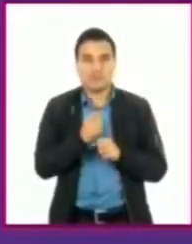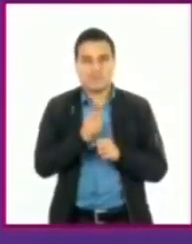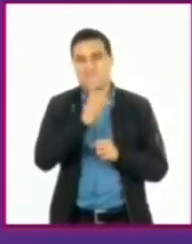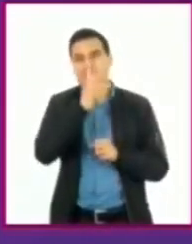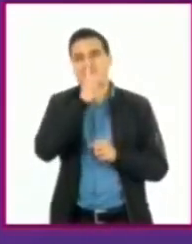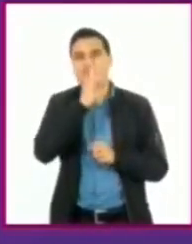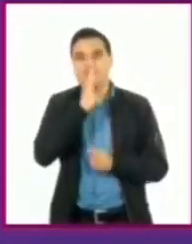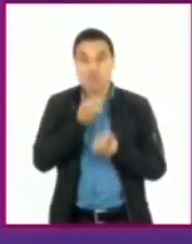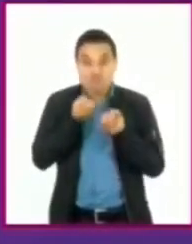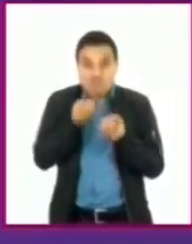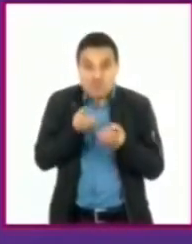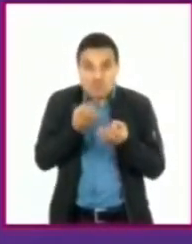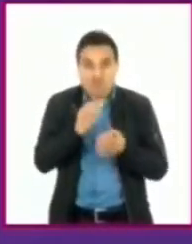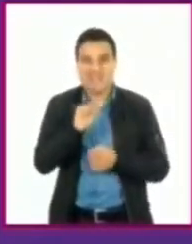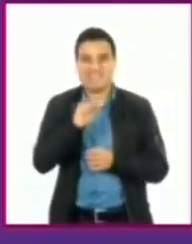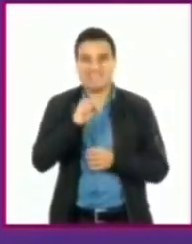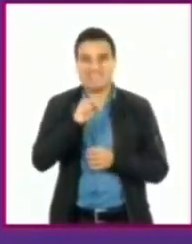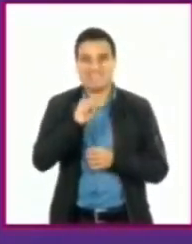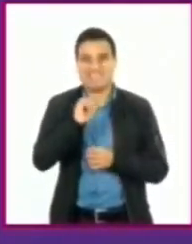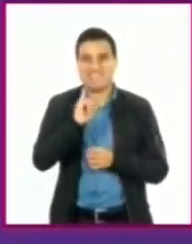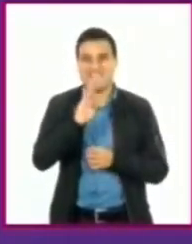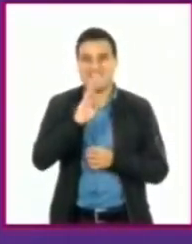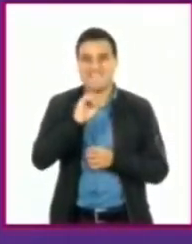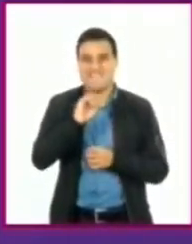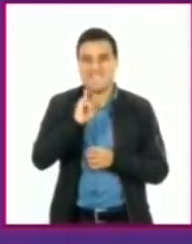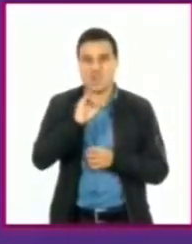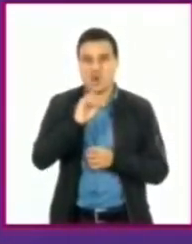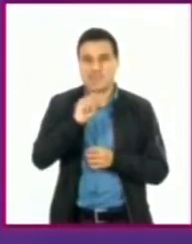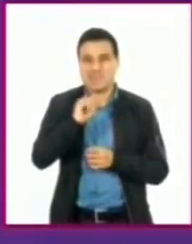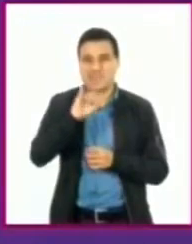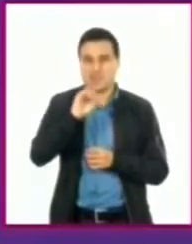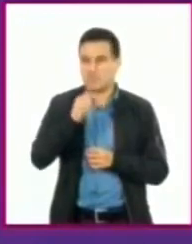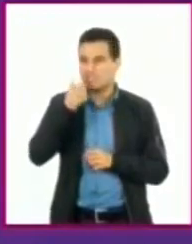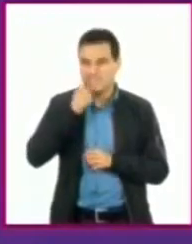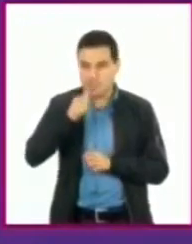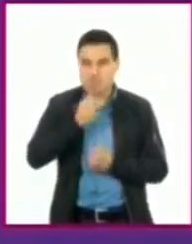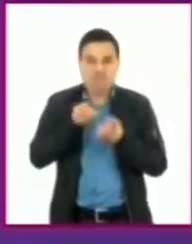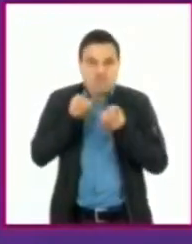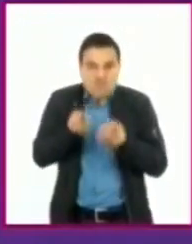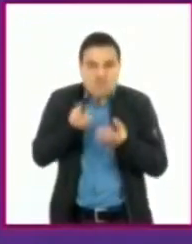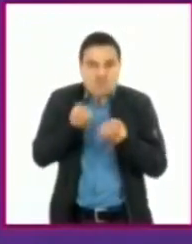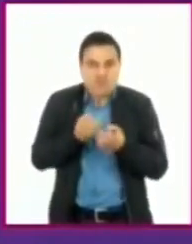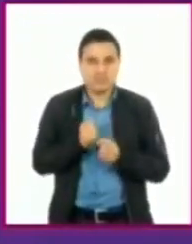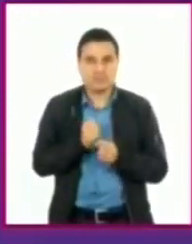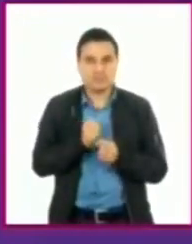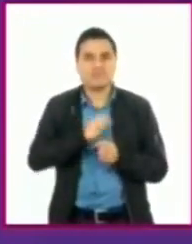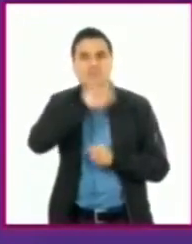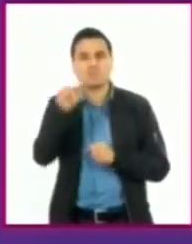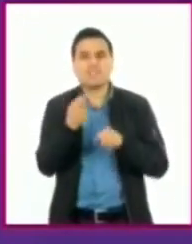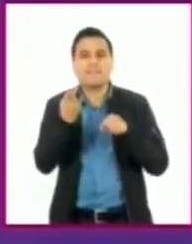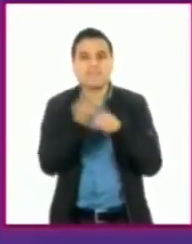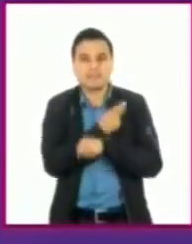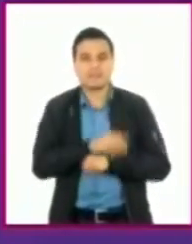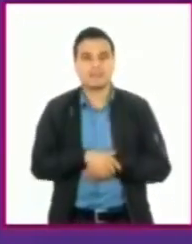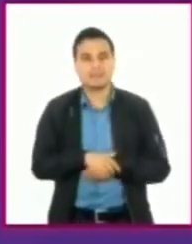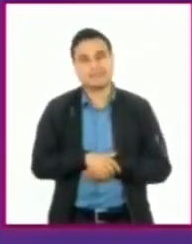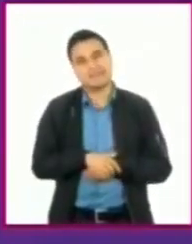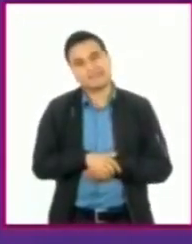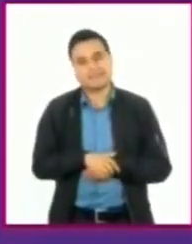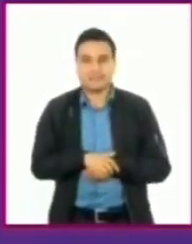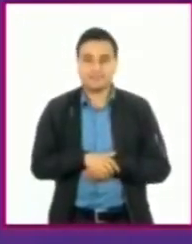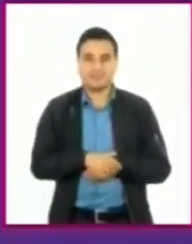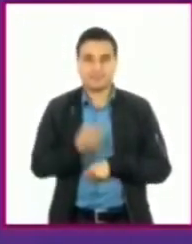saturación y por cualquier cosita que les da un niño o alguien antibiótico, antibiótico. ¿Qué pasa con eso? El antibiótico tiene que estar